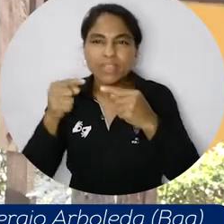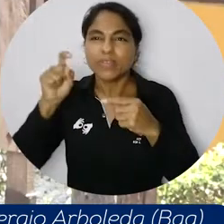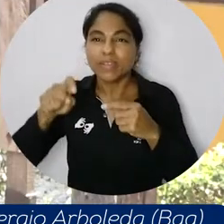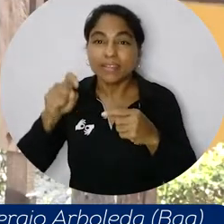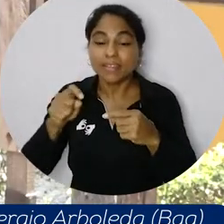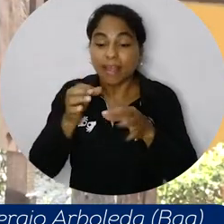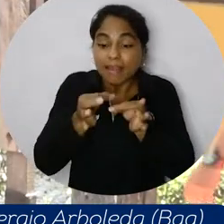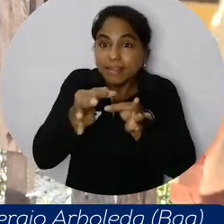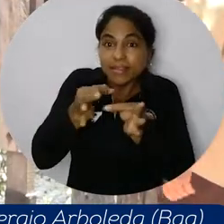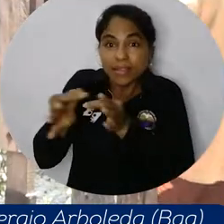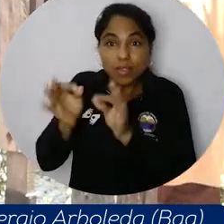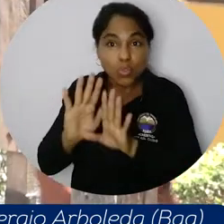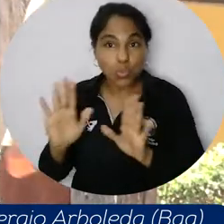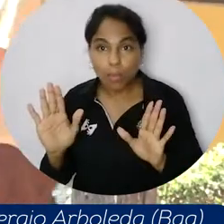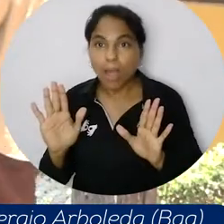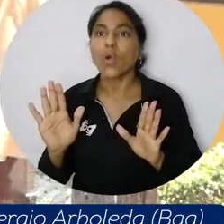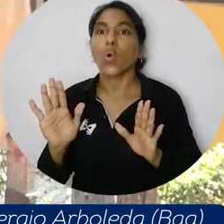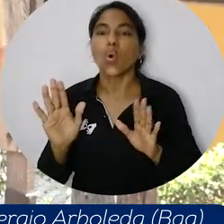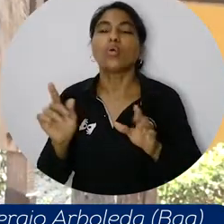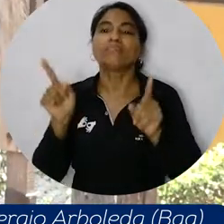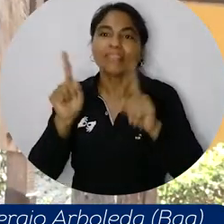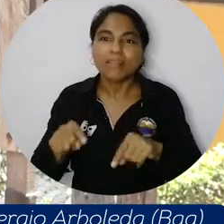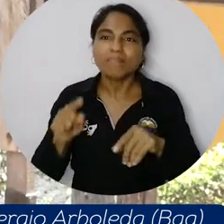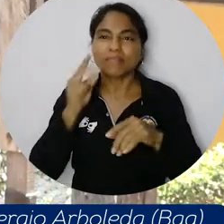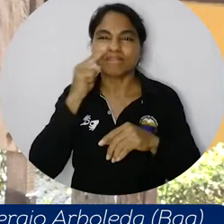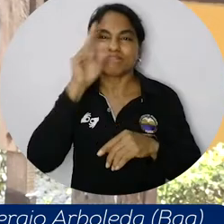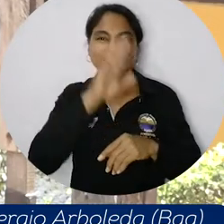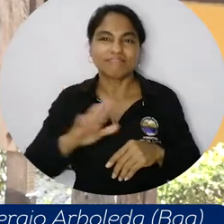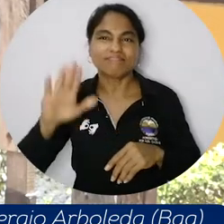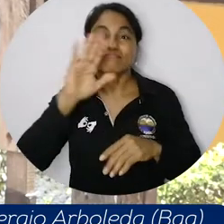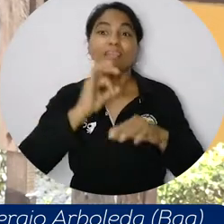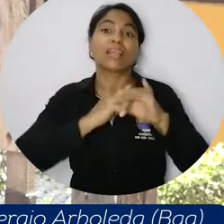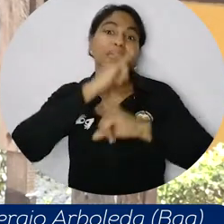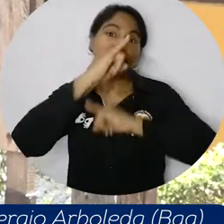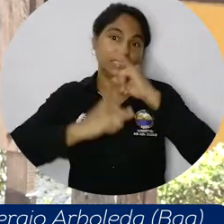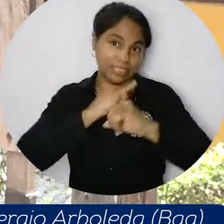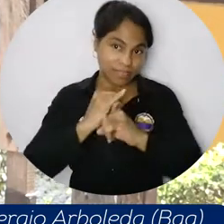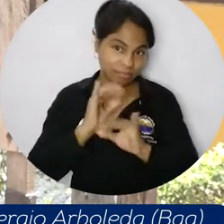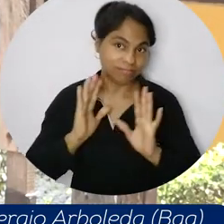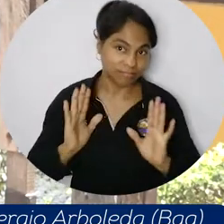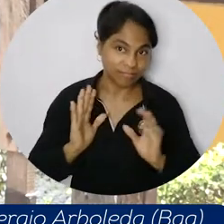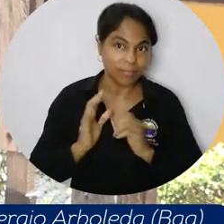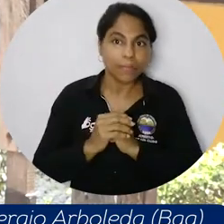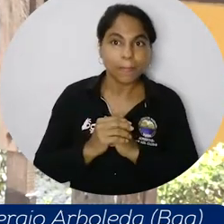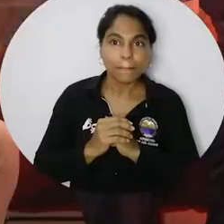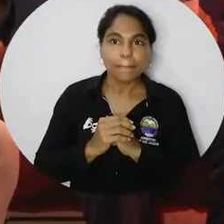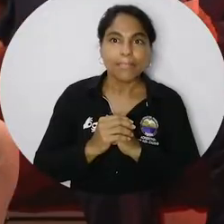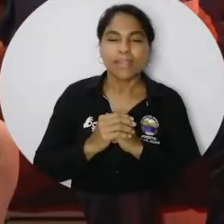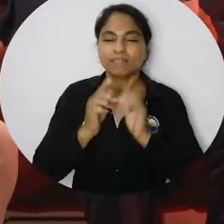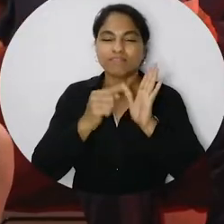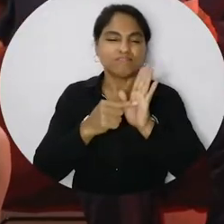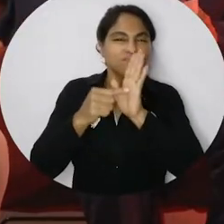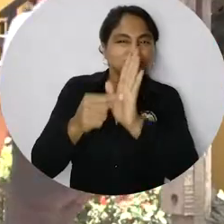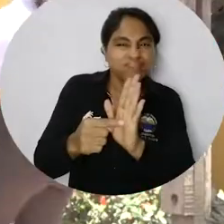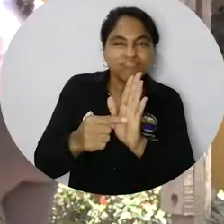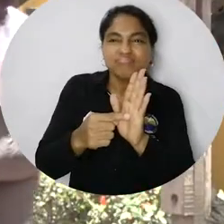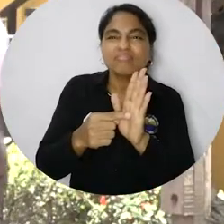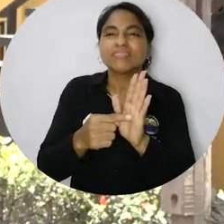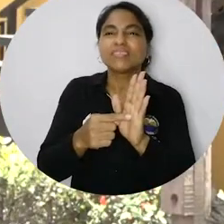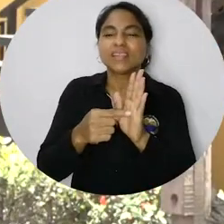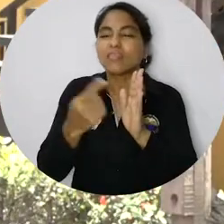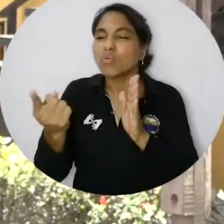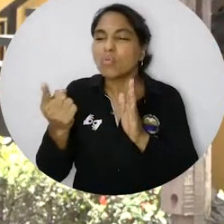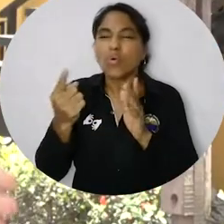competitivos, no solamente a nivel regional, sino también a nivel nacional e internacional, por supuesto. Darnos a conocer las